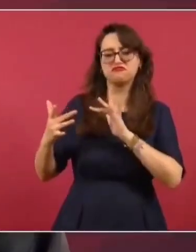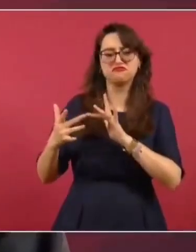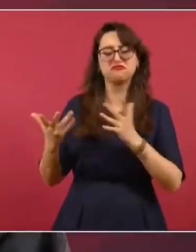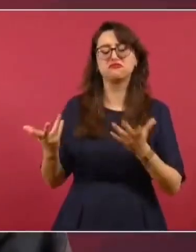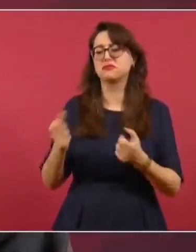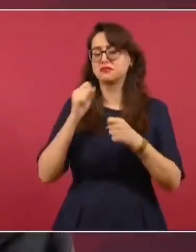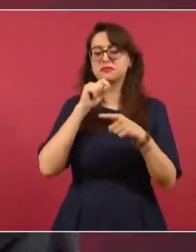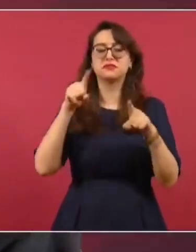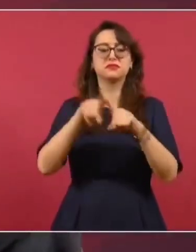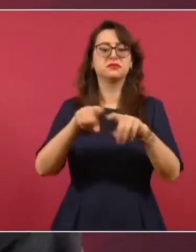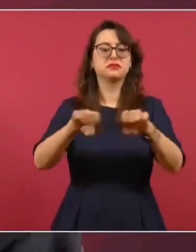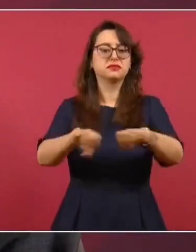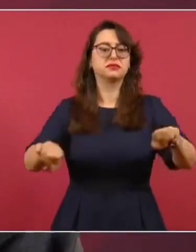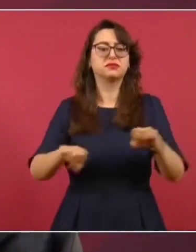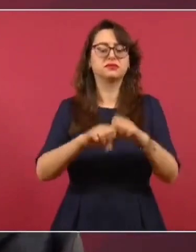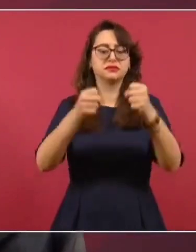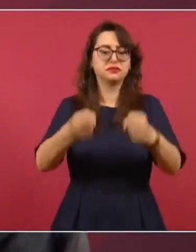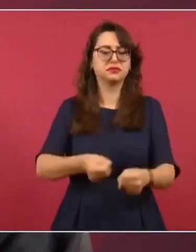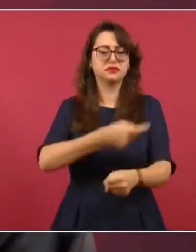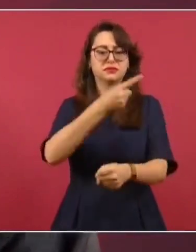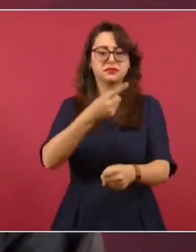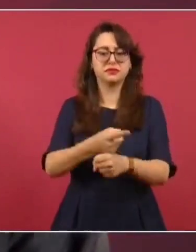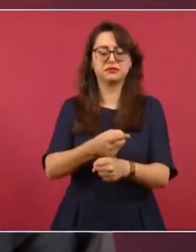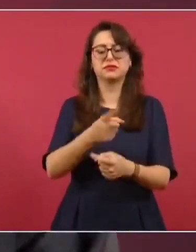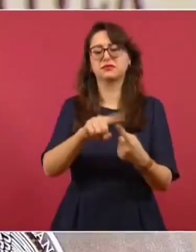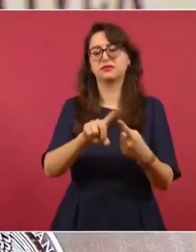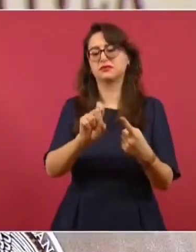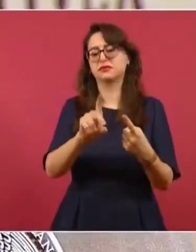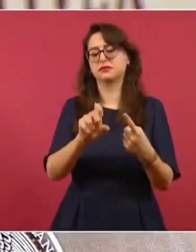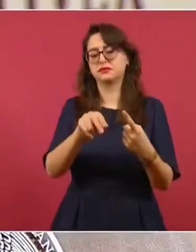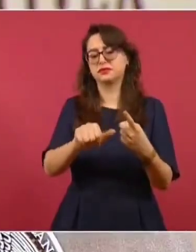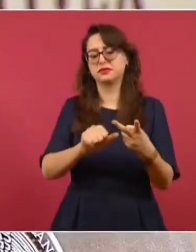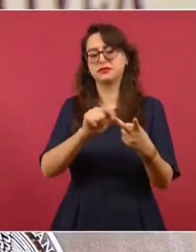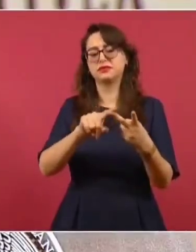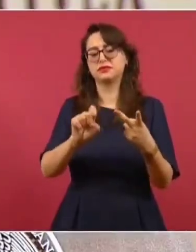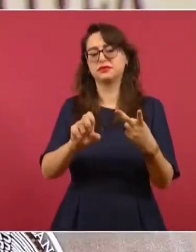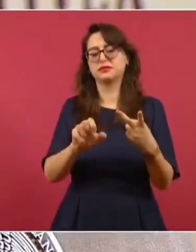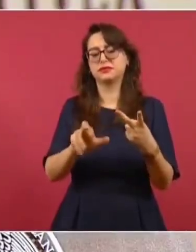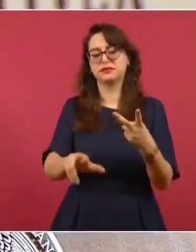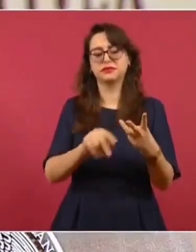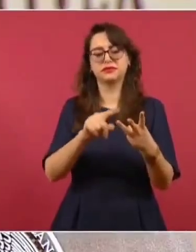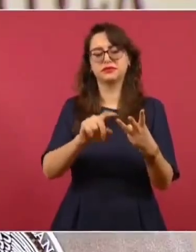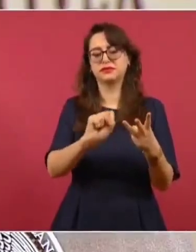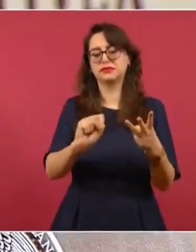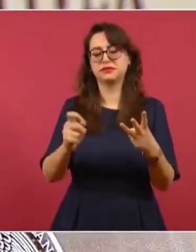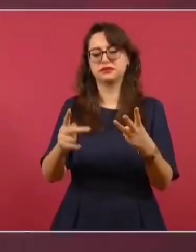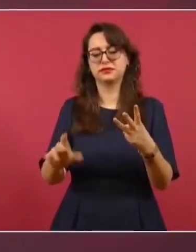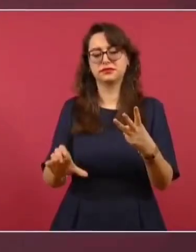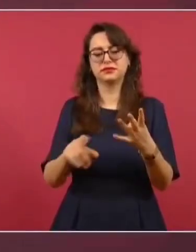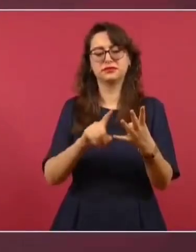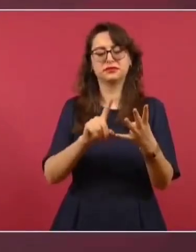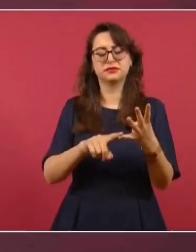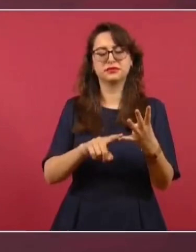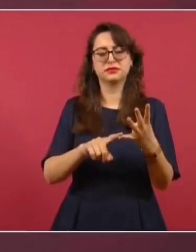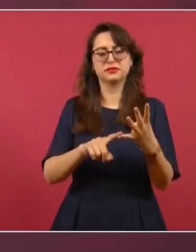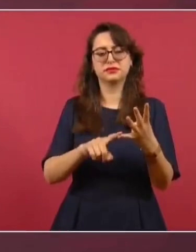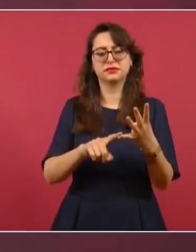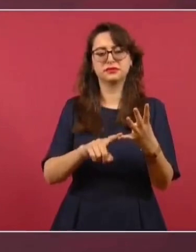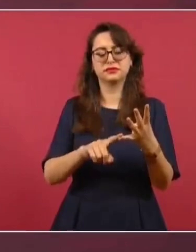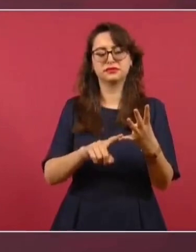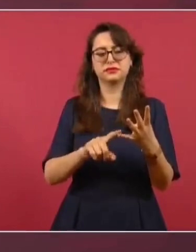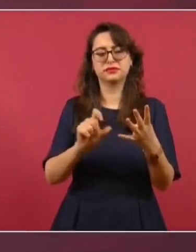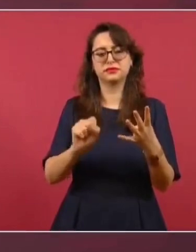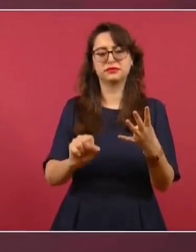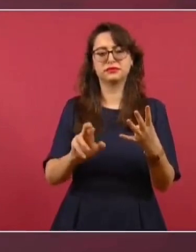integramos el gabinete de seguridad, el secretario de Defensa, Marina, la secretaria de Seguridad y Protección Ciudadana, el secretario de